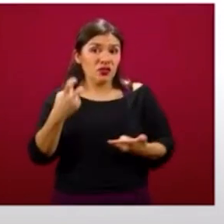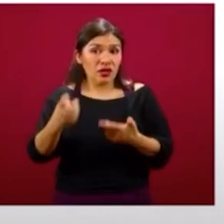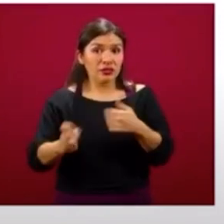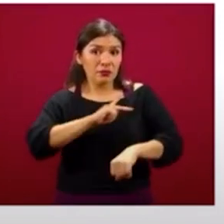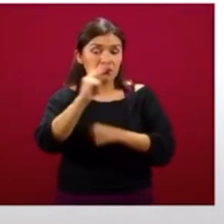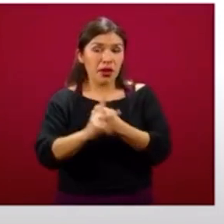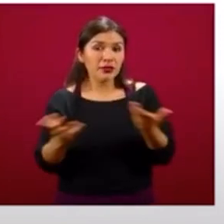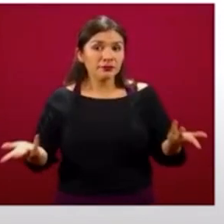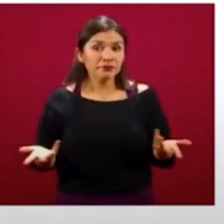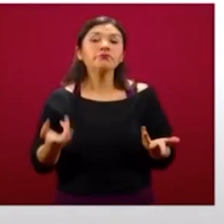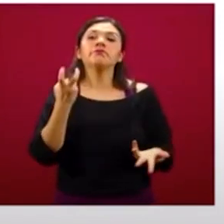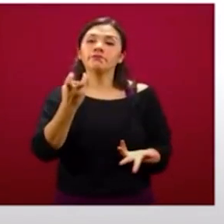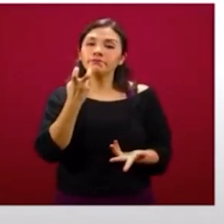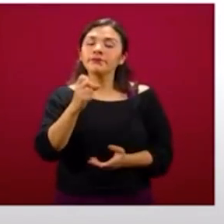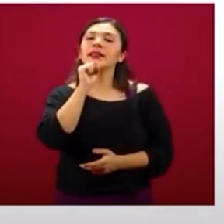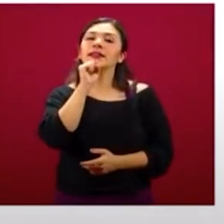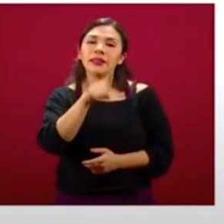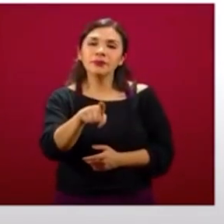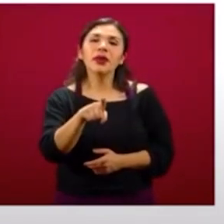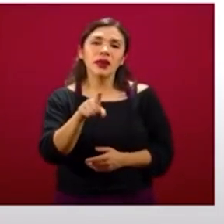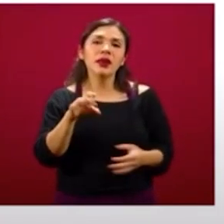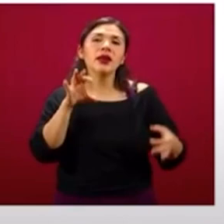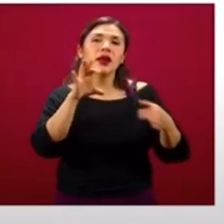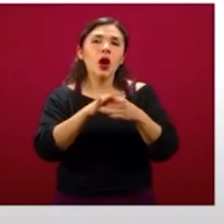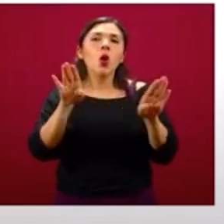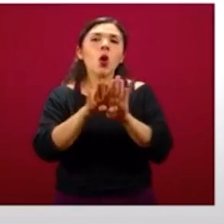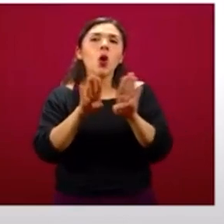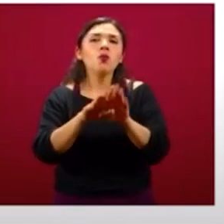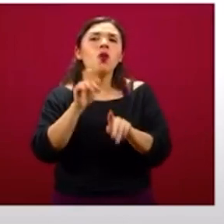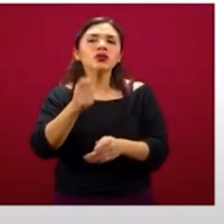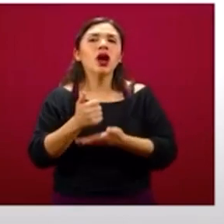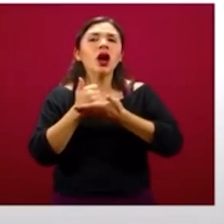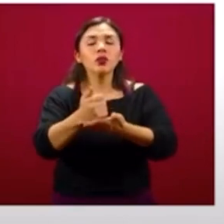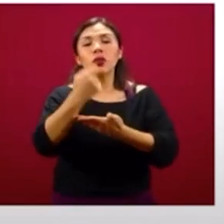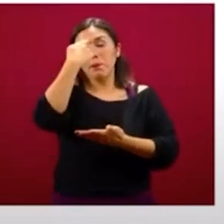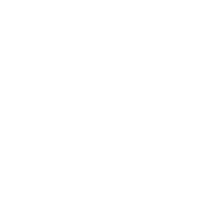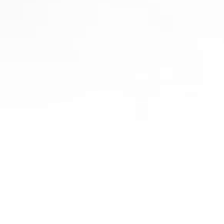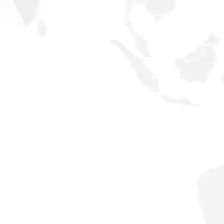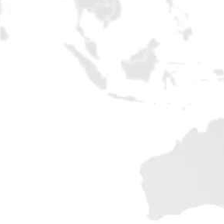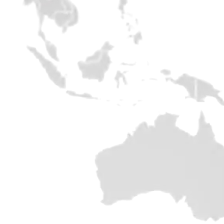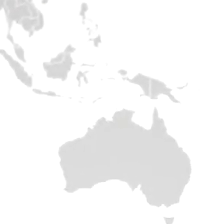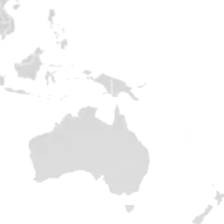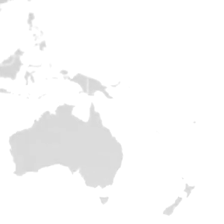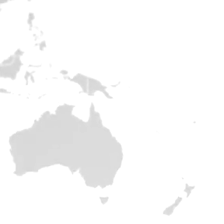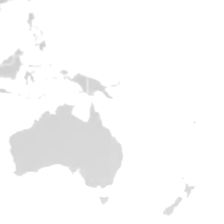país. Entonces, también eso es parte de lo que está contribuyendo nuestro programa.